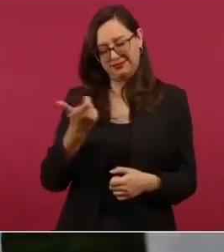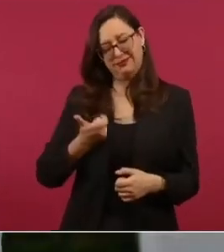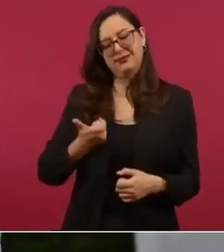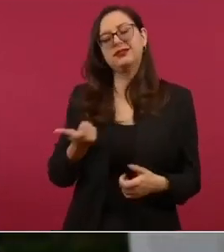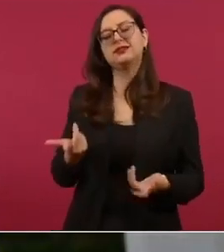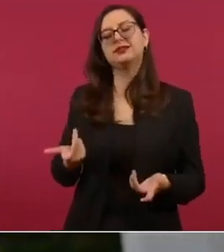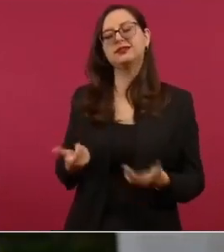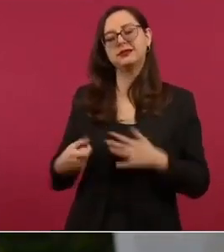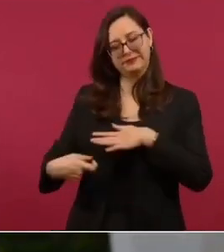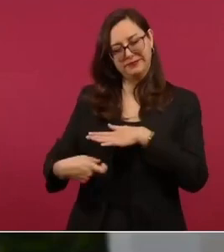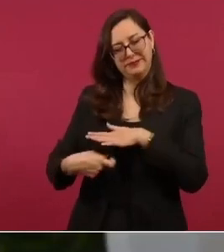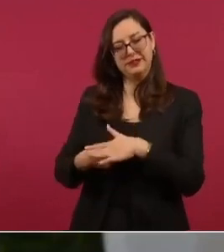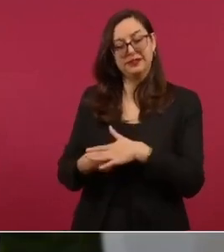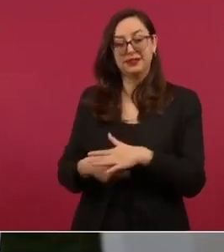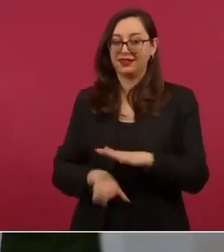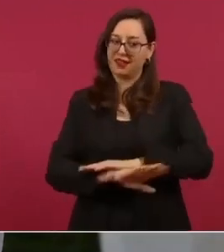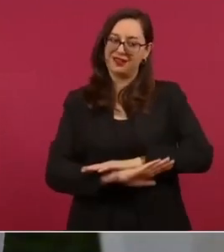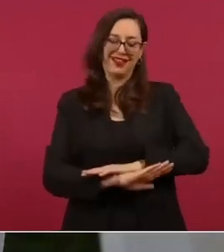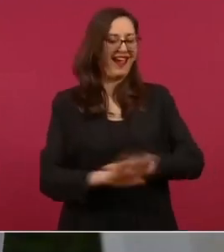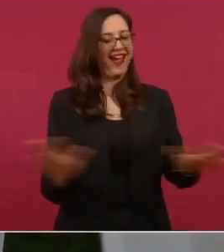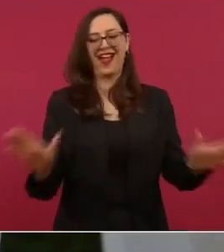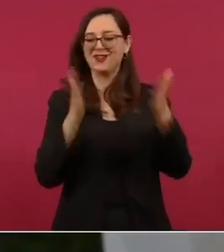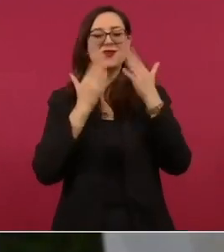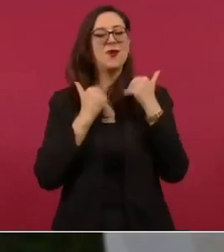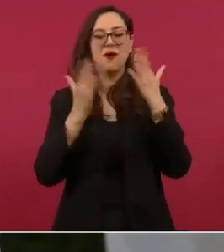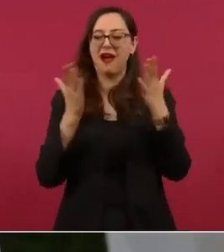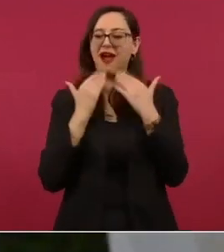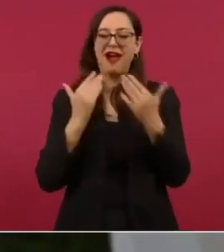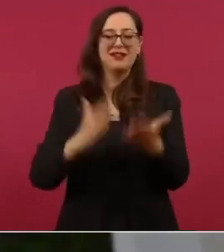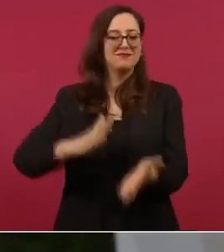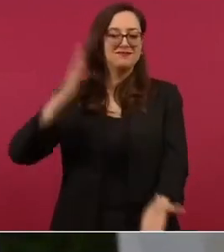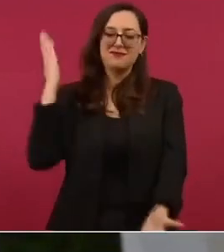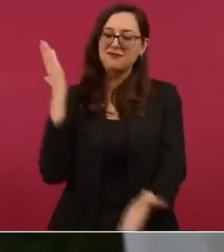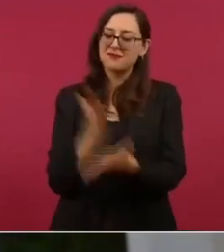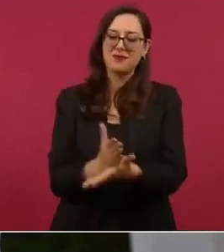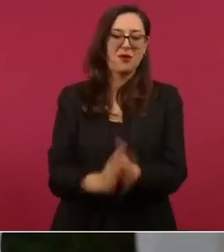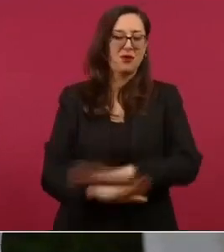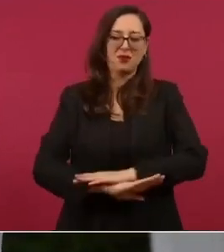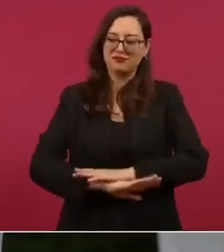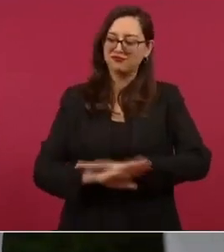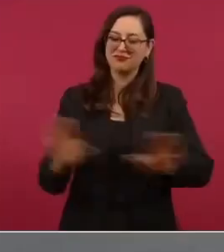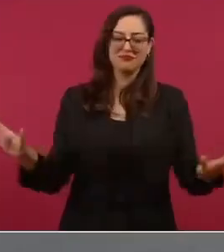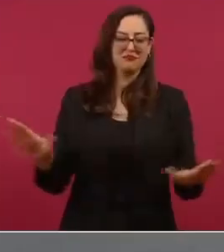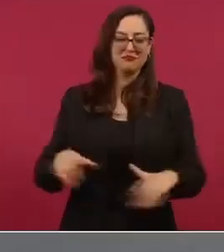eso se acabó se terminó por completo